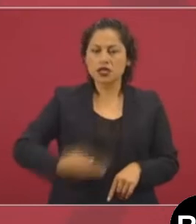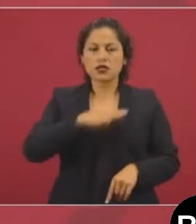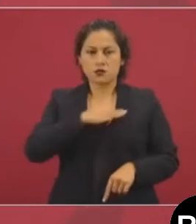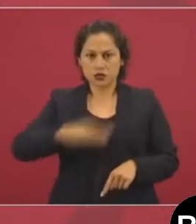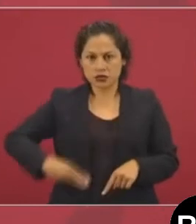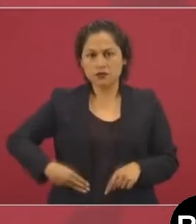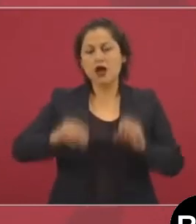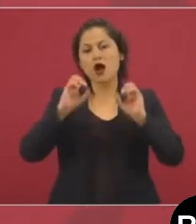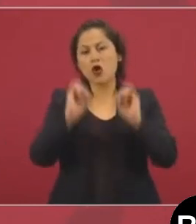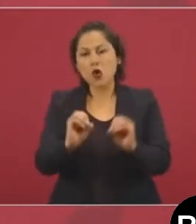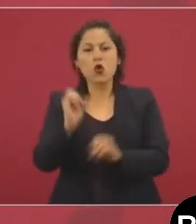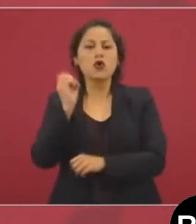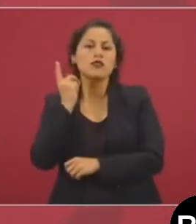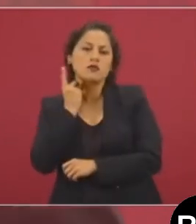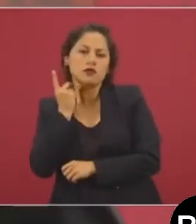legisladores.